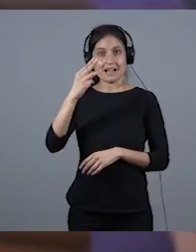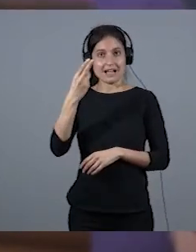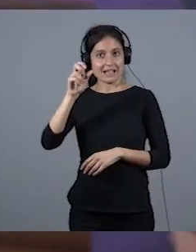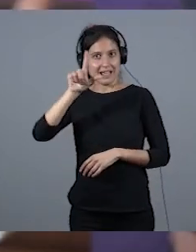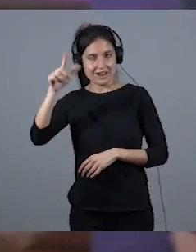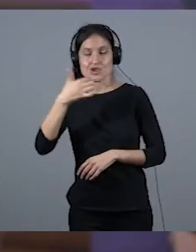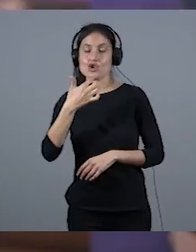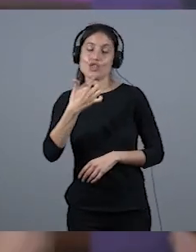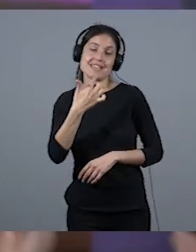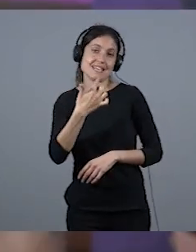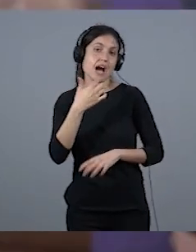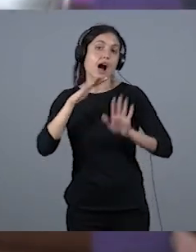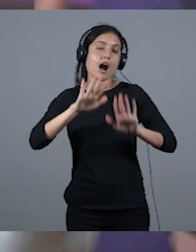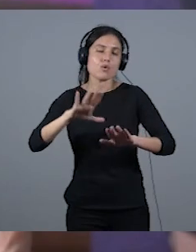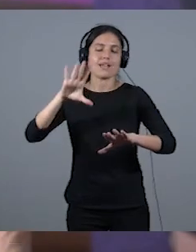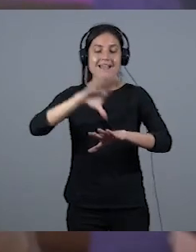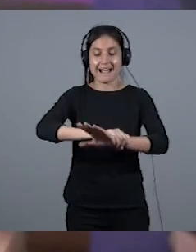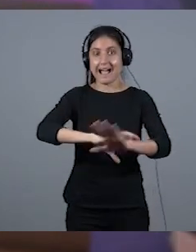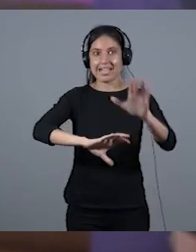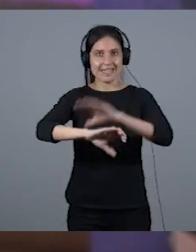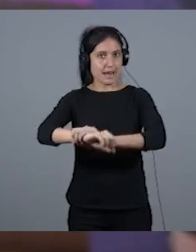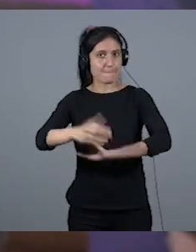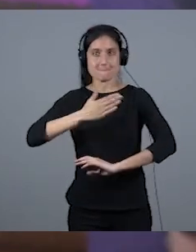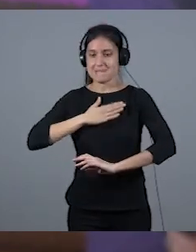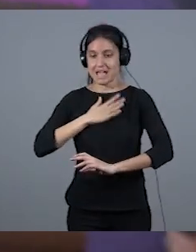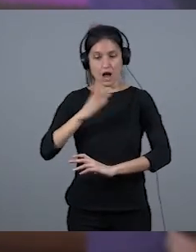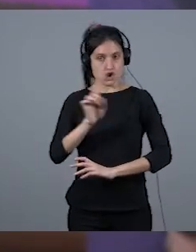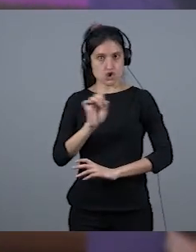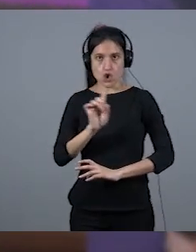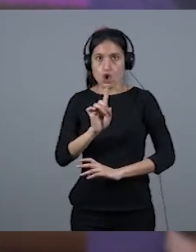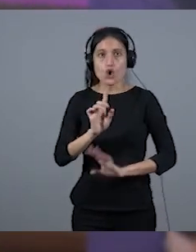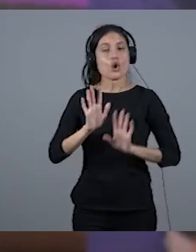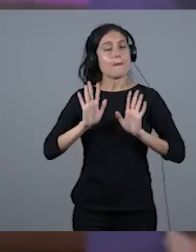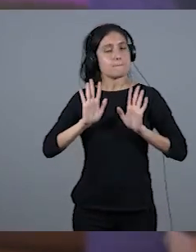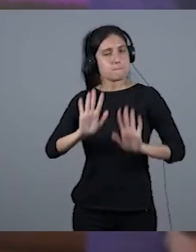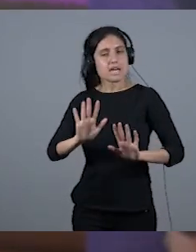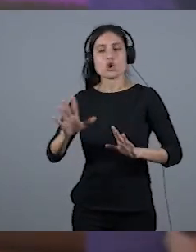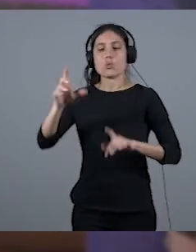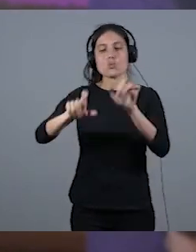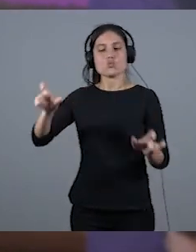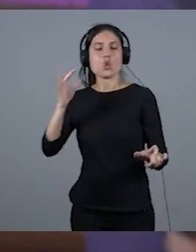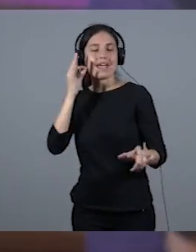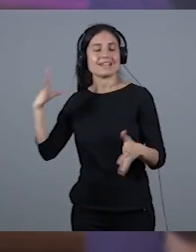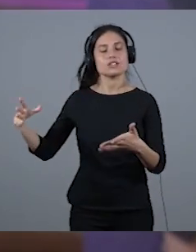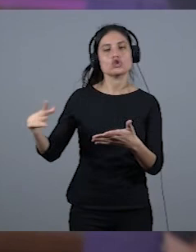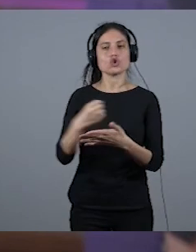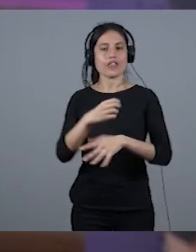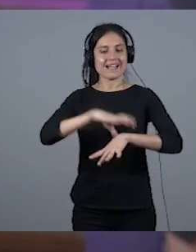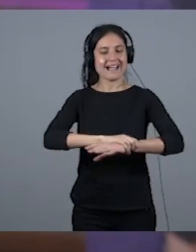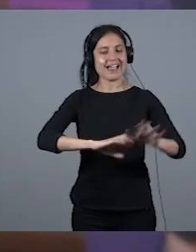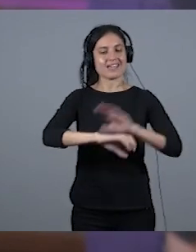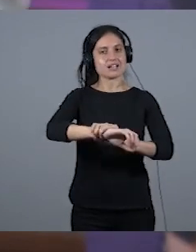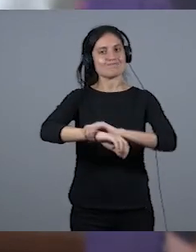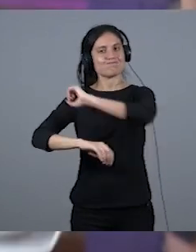como mujer, en otras realidades, tenemos que, entre todas, romper las cadenas y seguir luchando por las que están en una